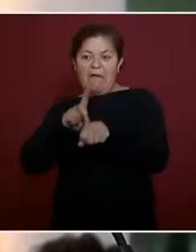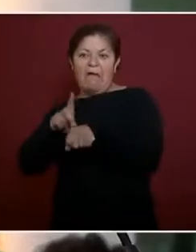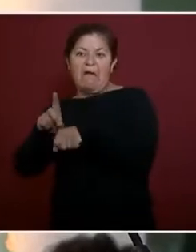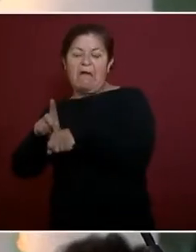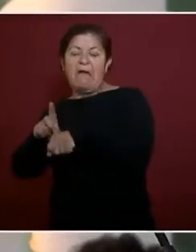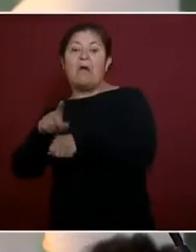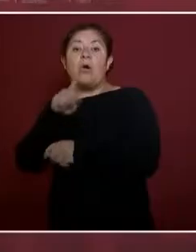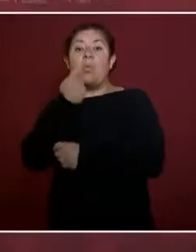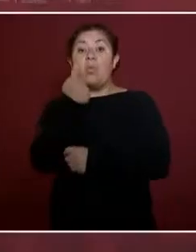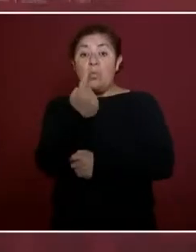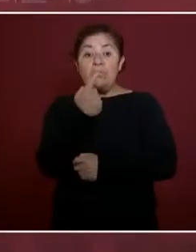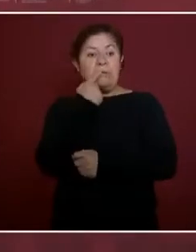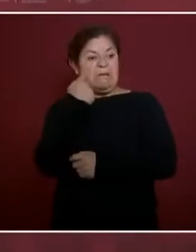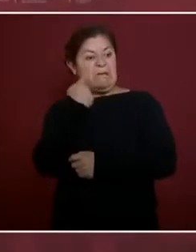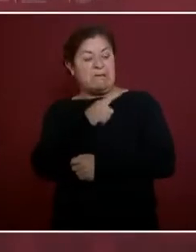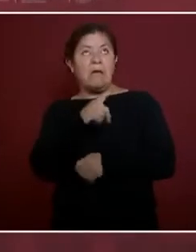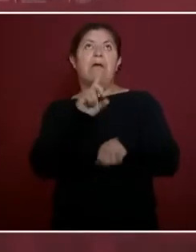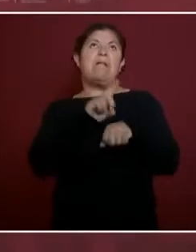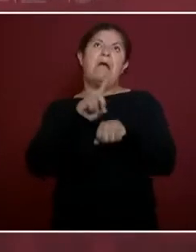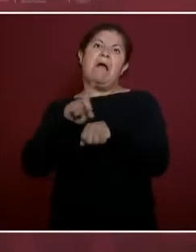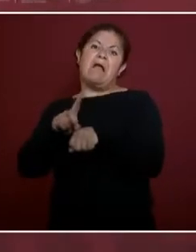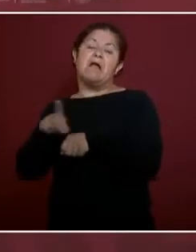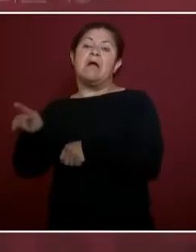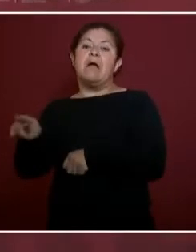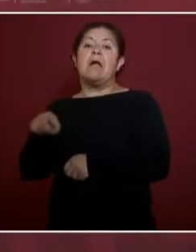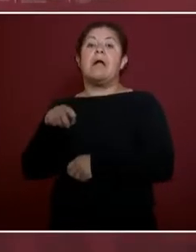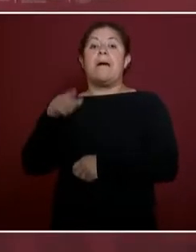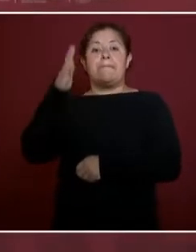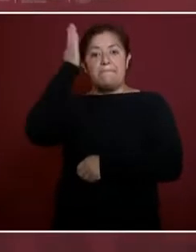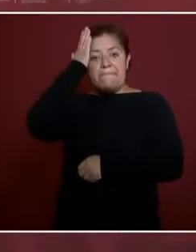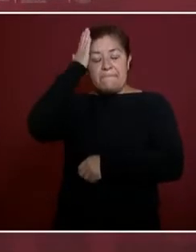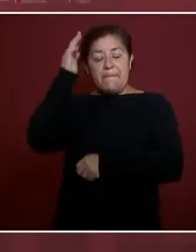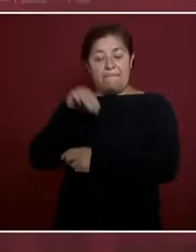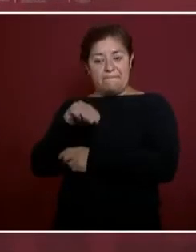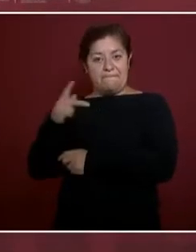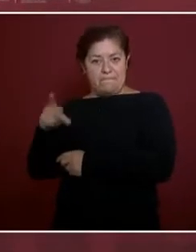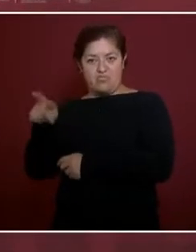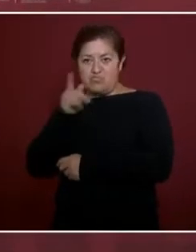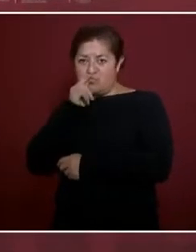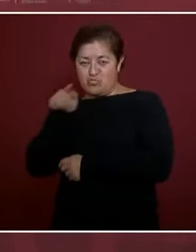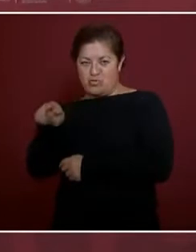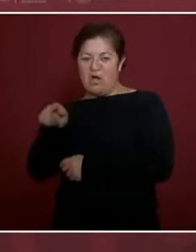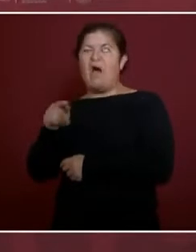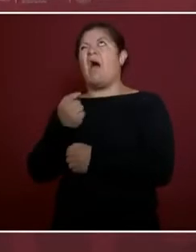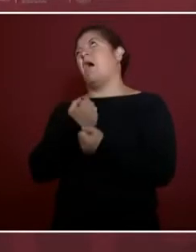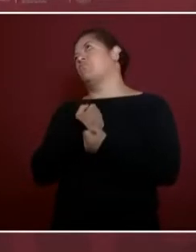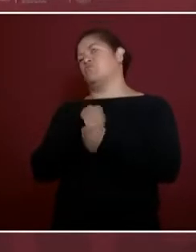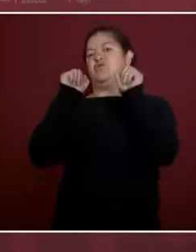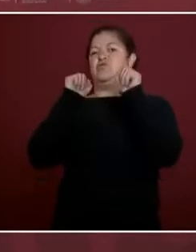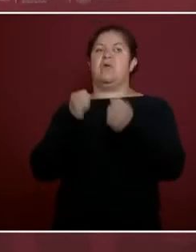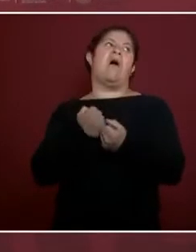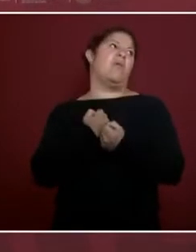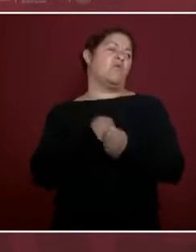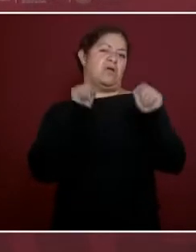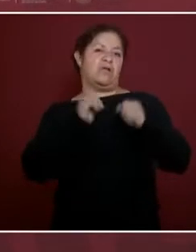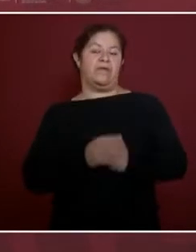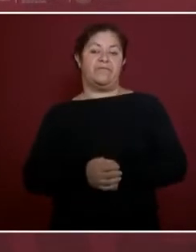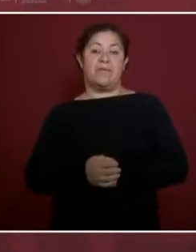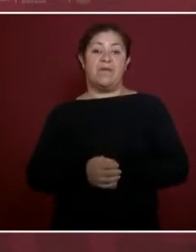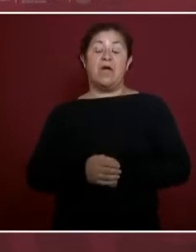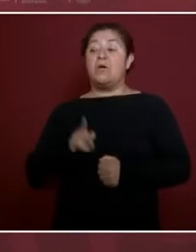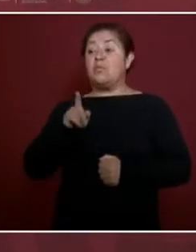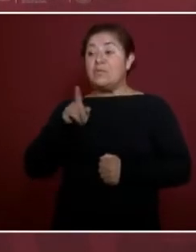Público, porque Milpalta es una